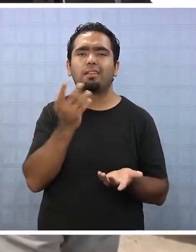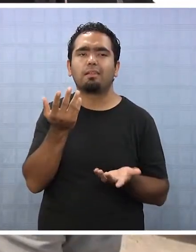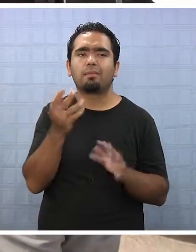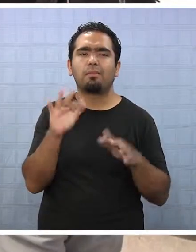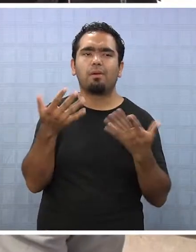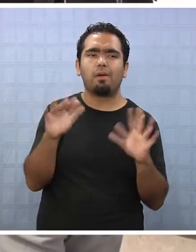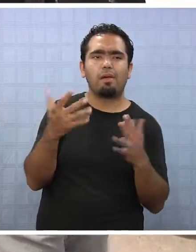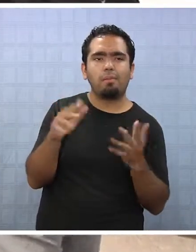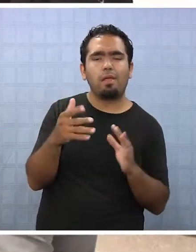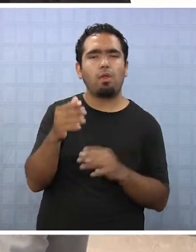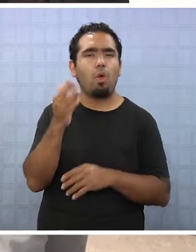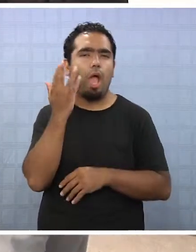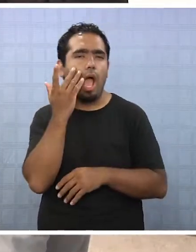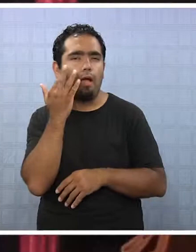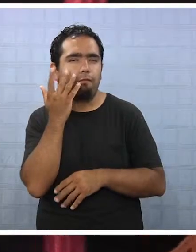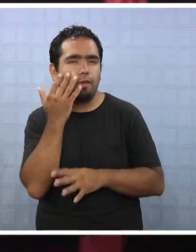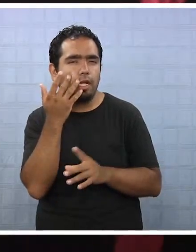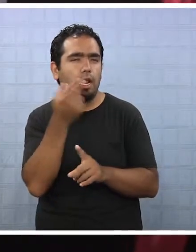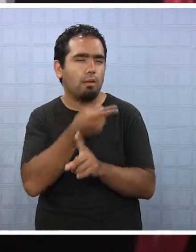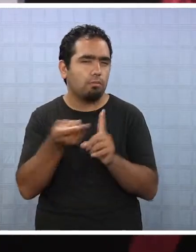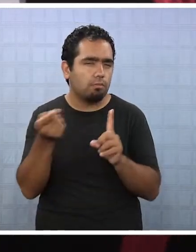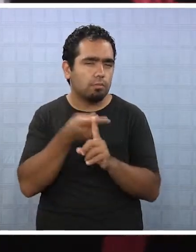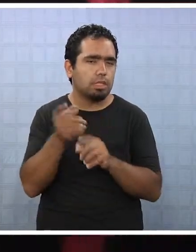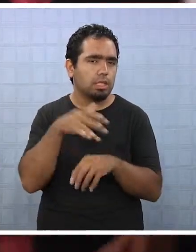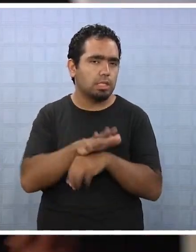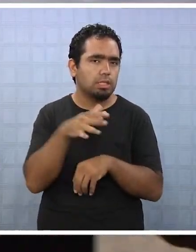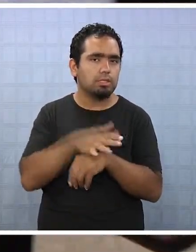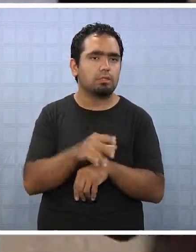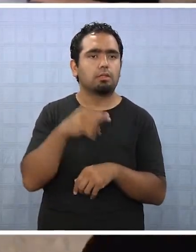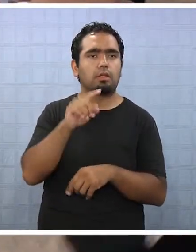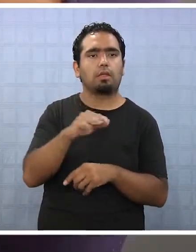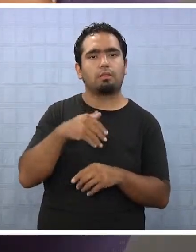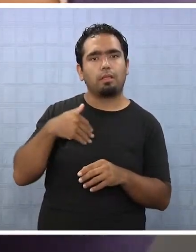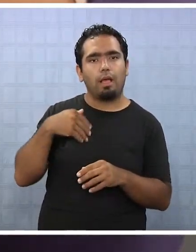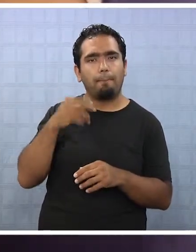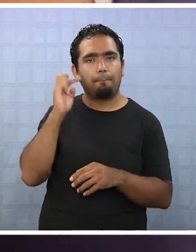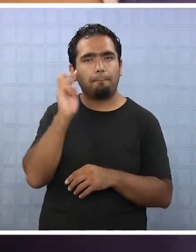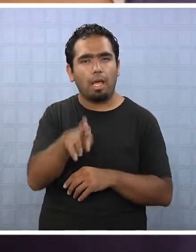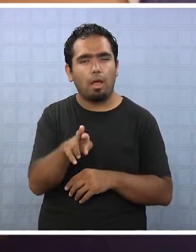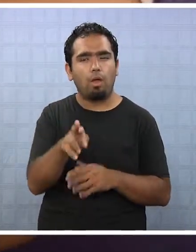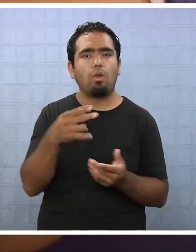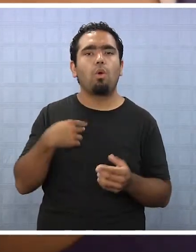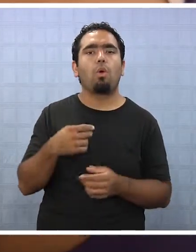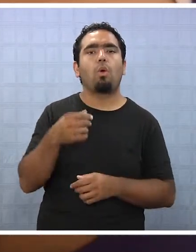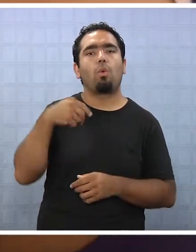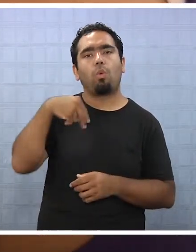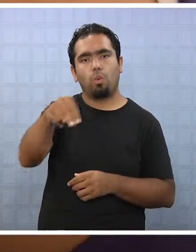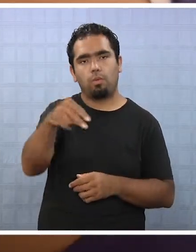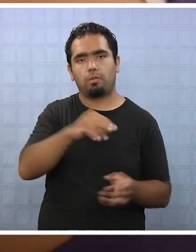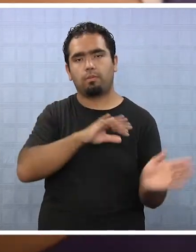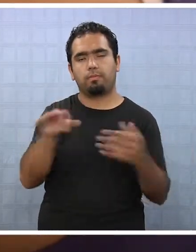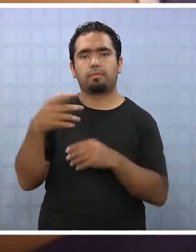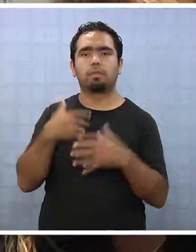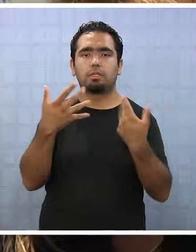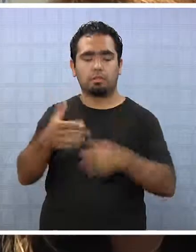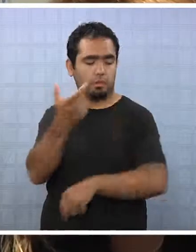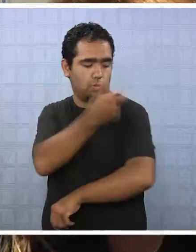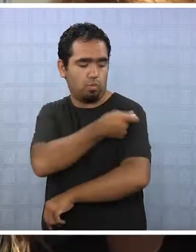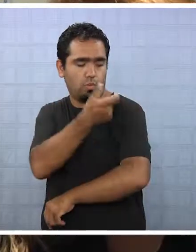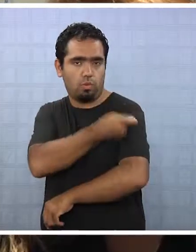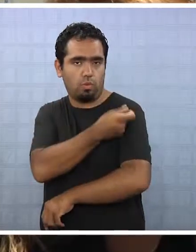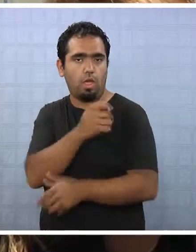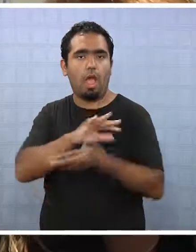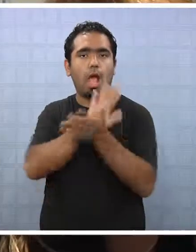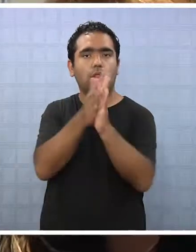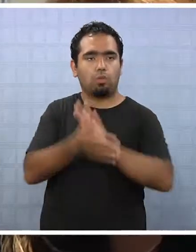a mediados de abril y se hace mucho más intensiva en el mes de junio. Hemos empezado con la vacunación a toda la población, ¿no?